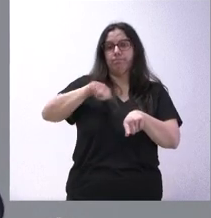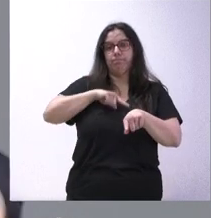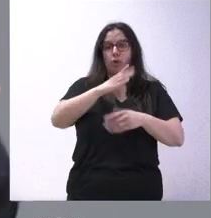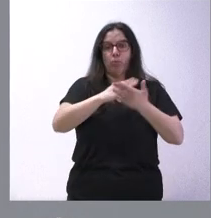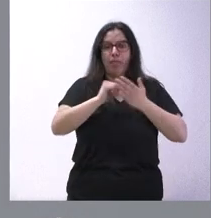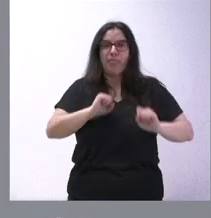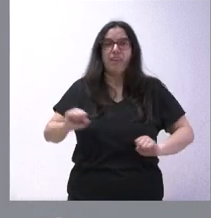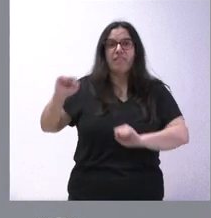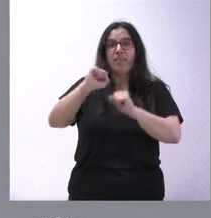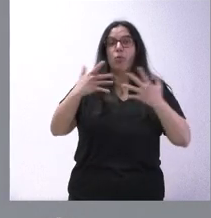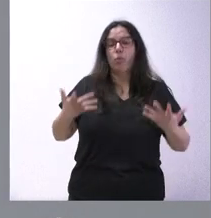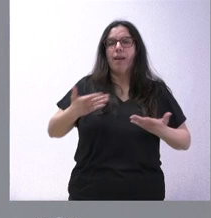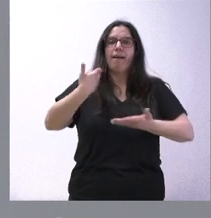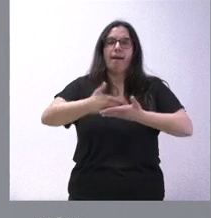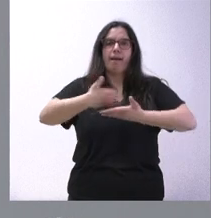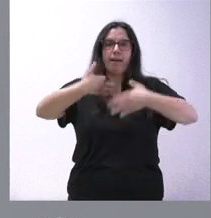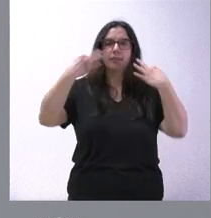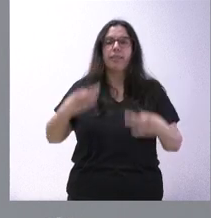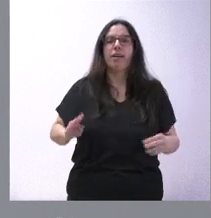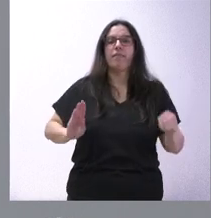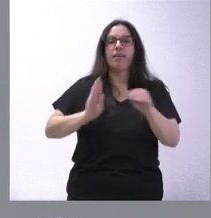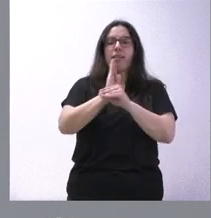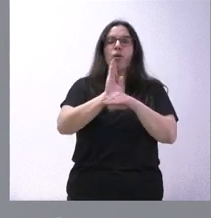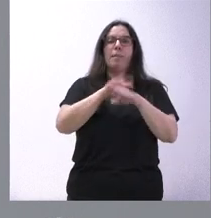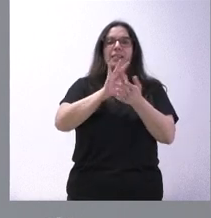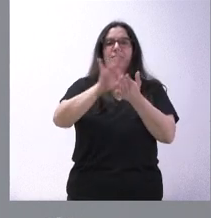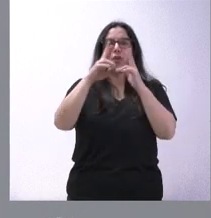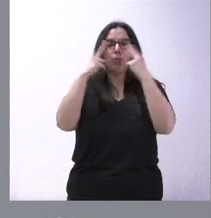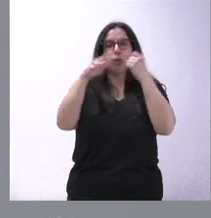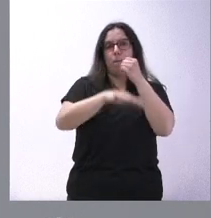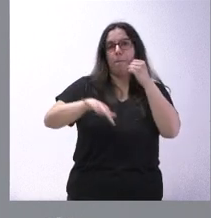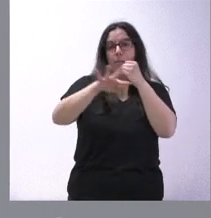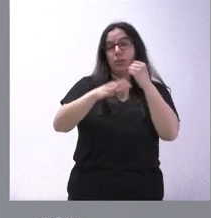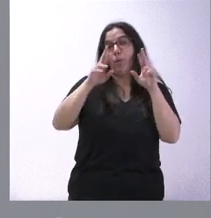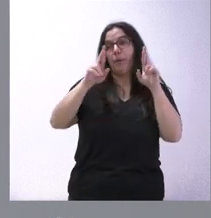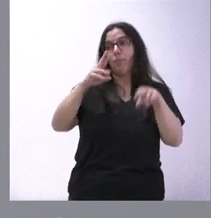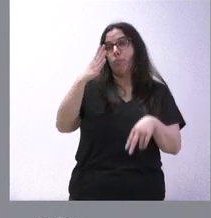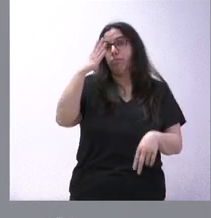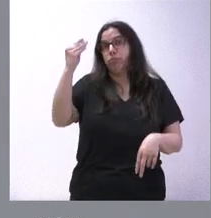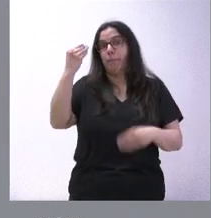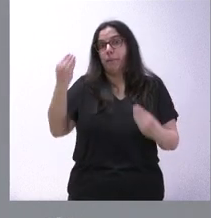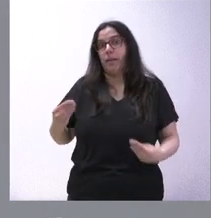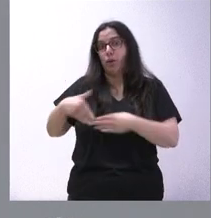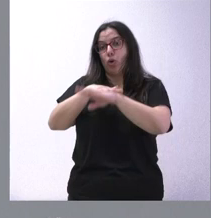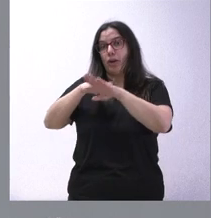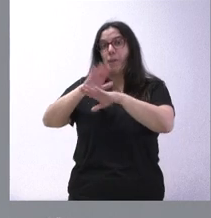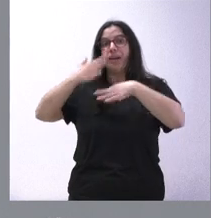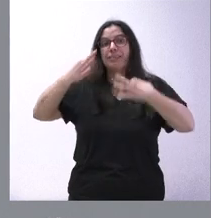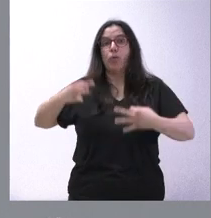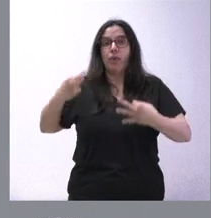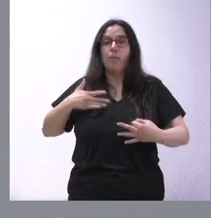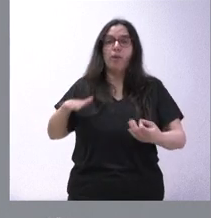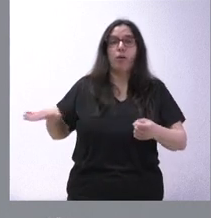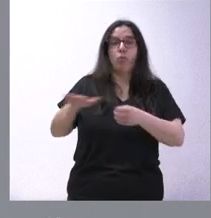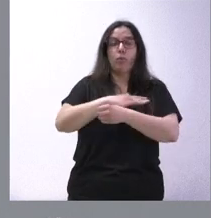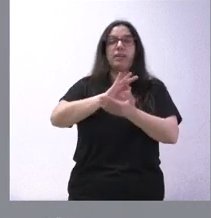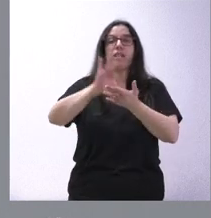autónomas, que es garantizar la financiación de los servicios públicos esenciales. Esperemos que el Gobierno haya entendido ese mensaje y asegure la financiación de esos servicios públicos